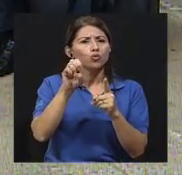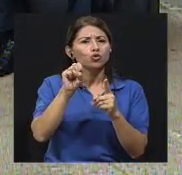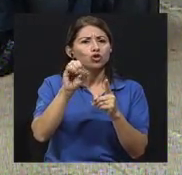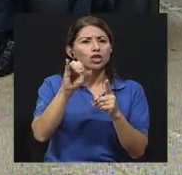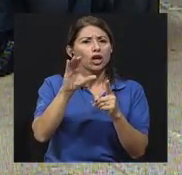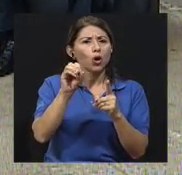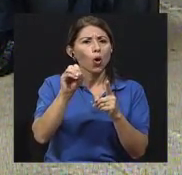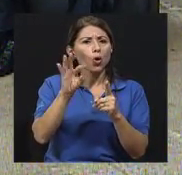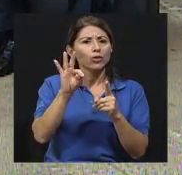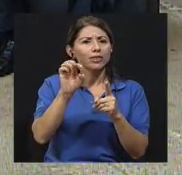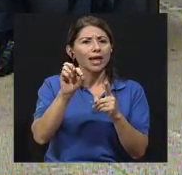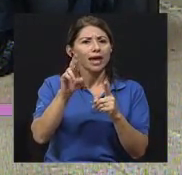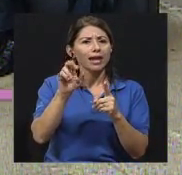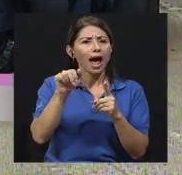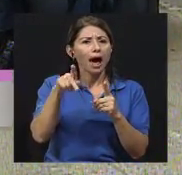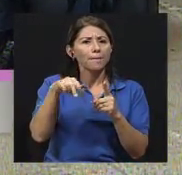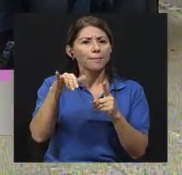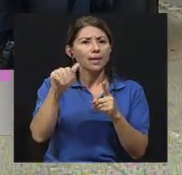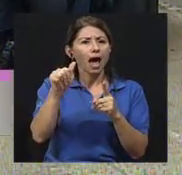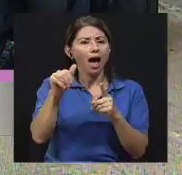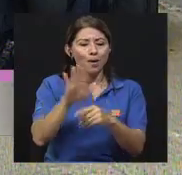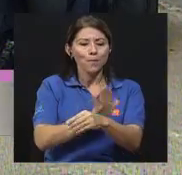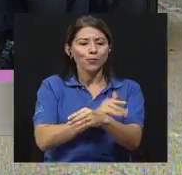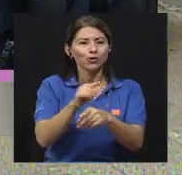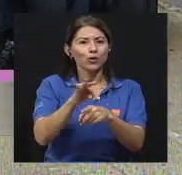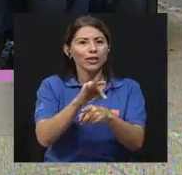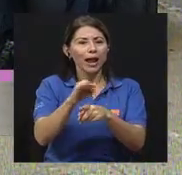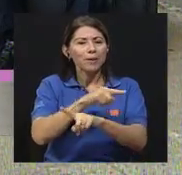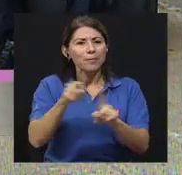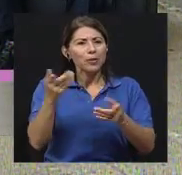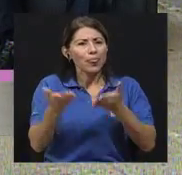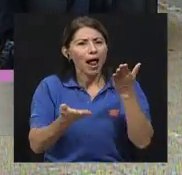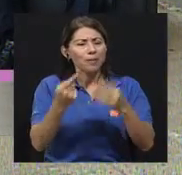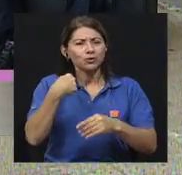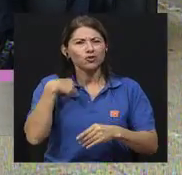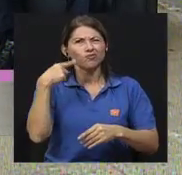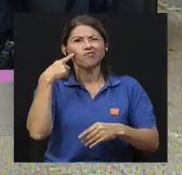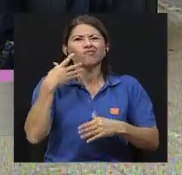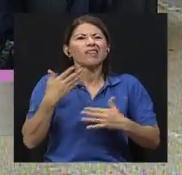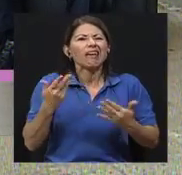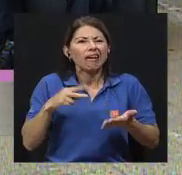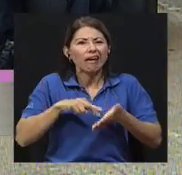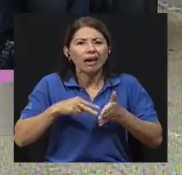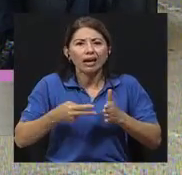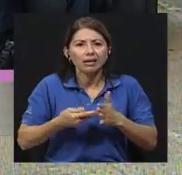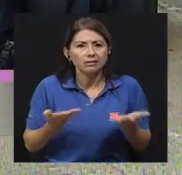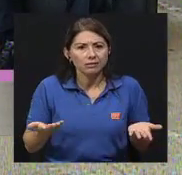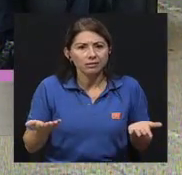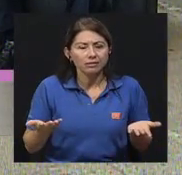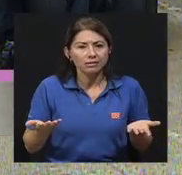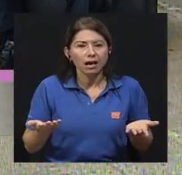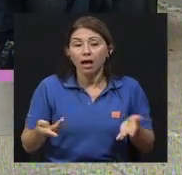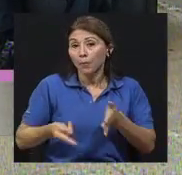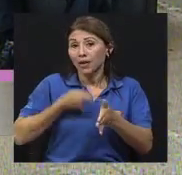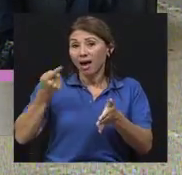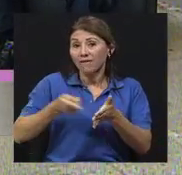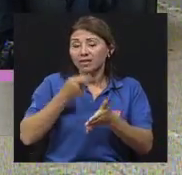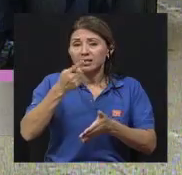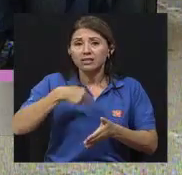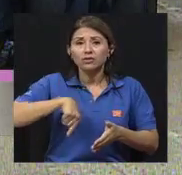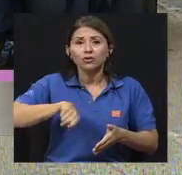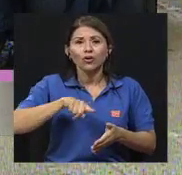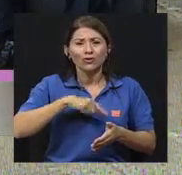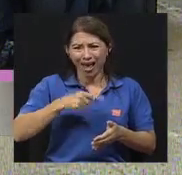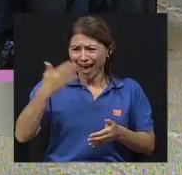pero tal vez no tiene la concepción realmente de qué es. Tal vez si ampliamos ese término, porque a veces también, una vez me tocó